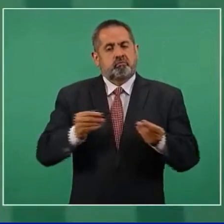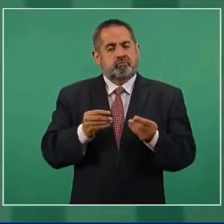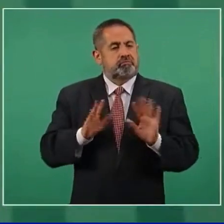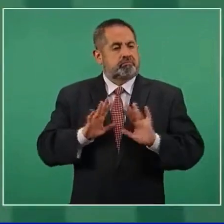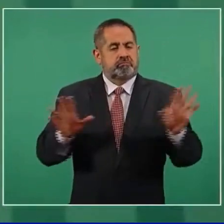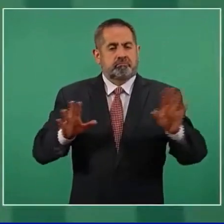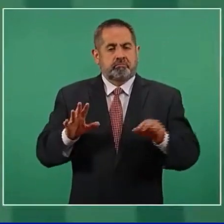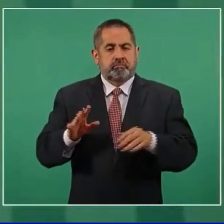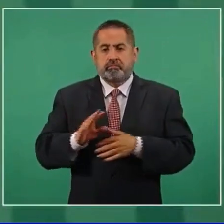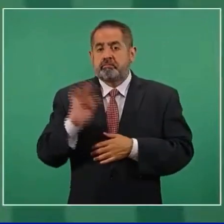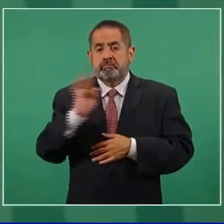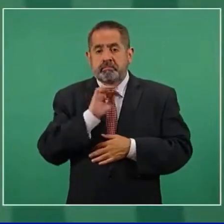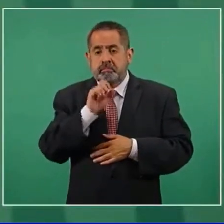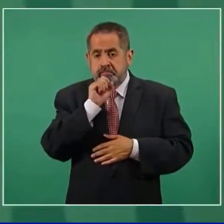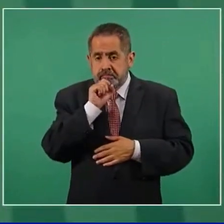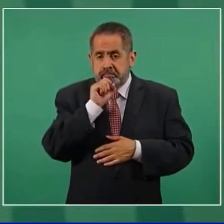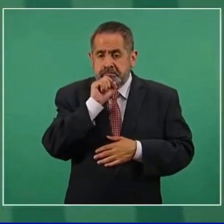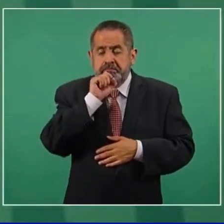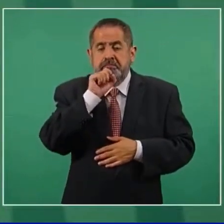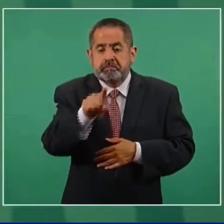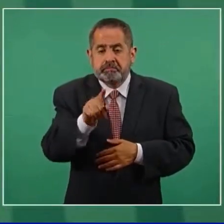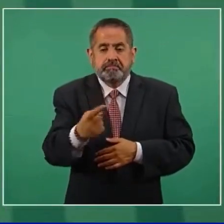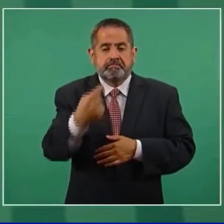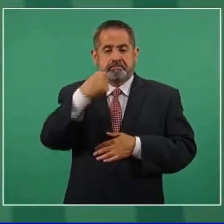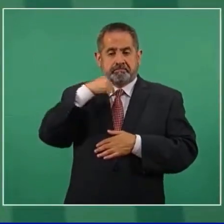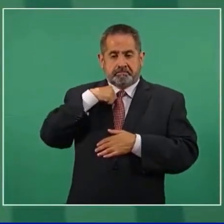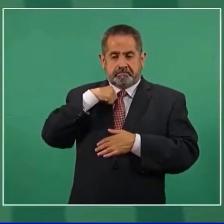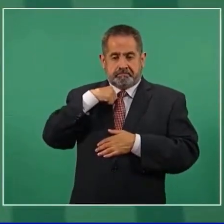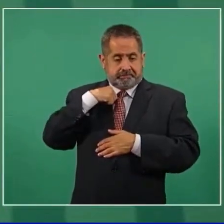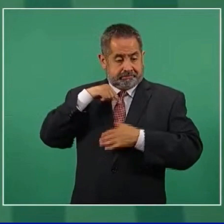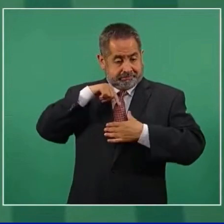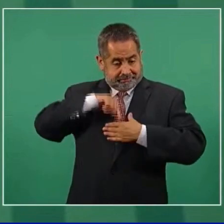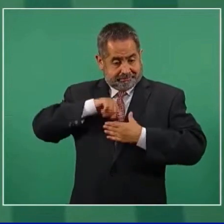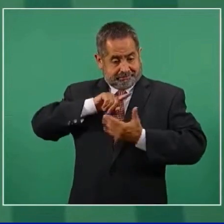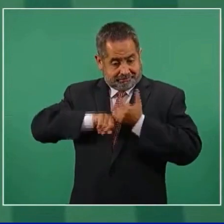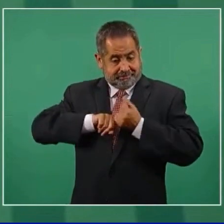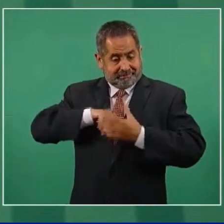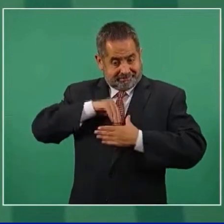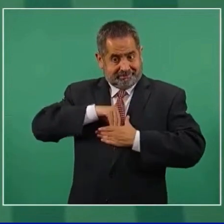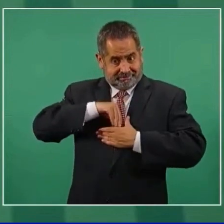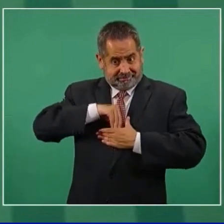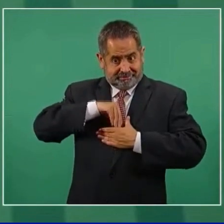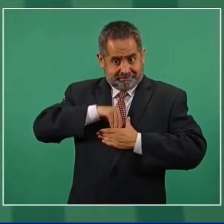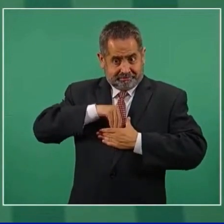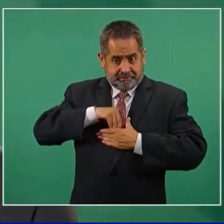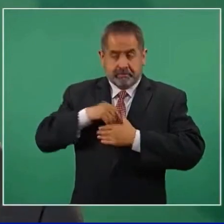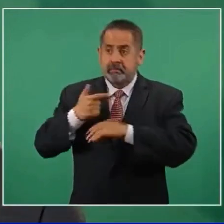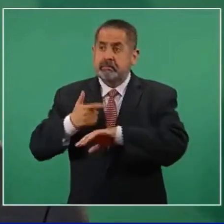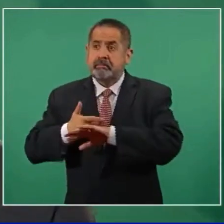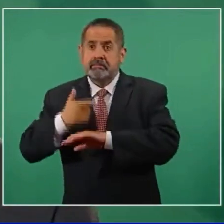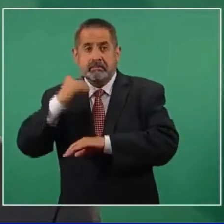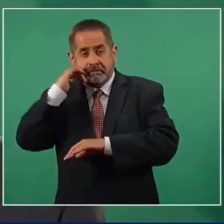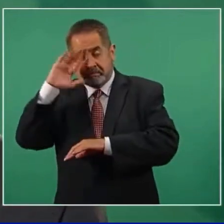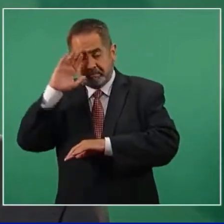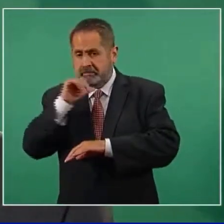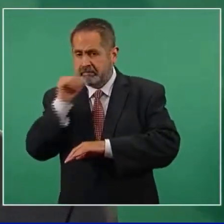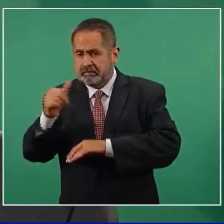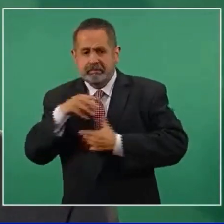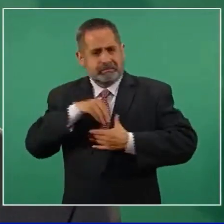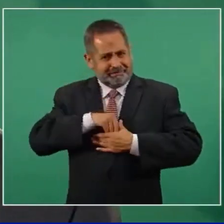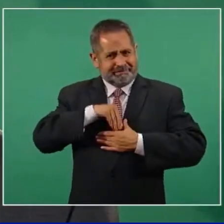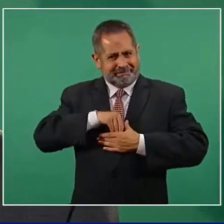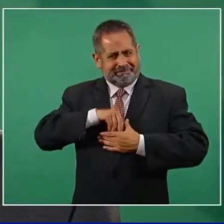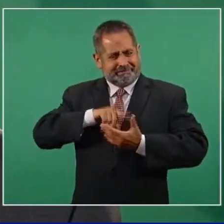Los virus a veces pueden llegar a la garganta, replicarse a pesar de que no haya enfermedad, es decir, síntomas, fiebre, tos, dolor de